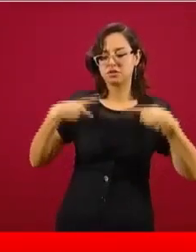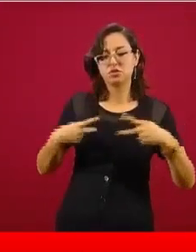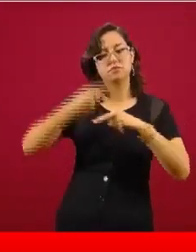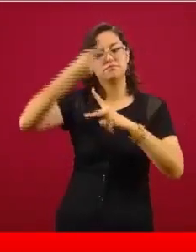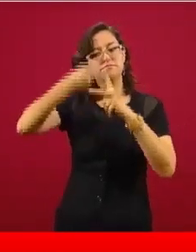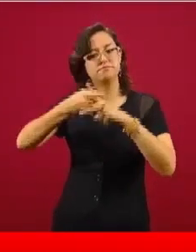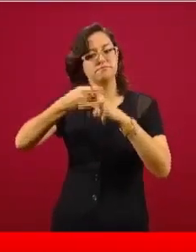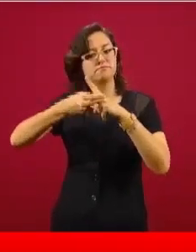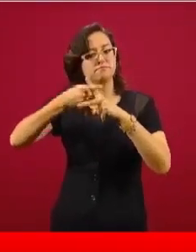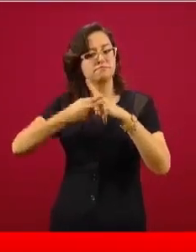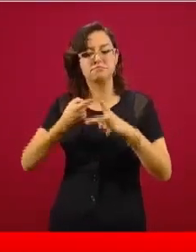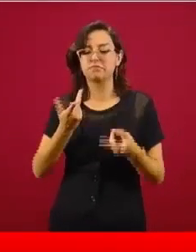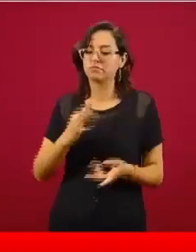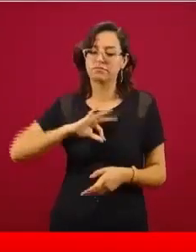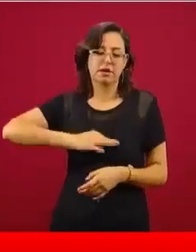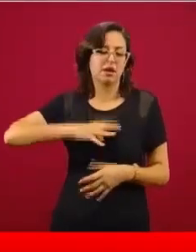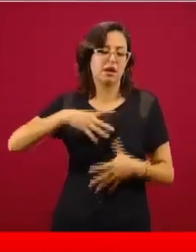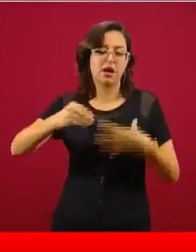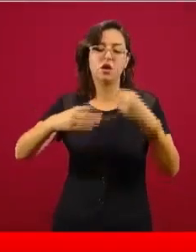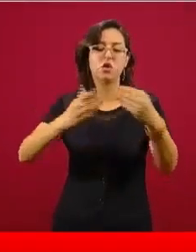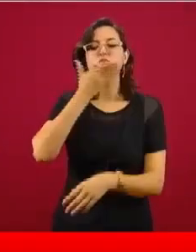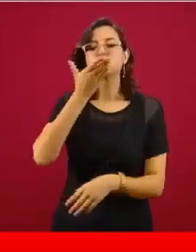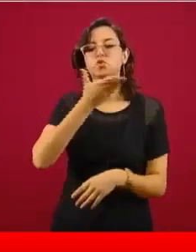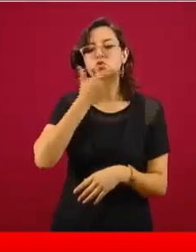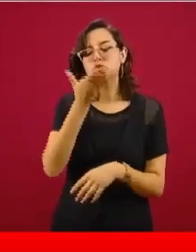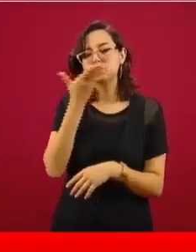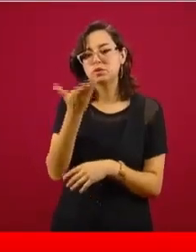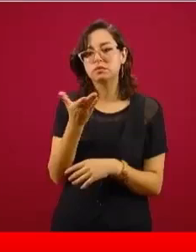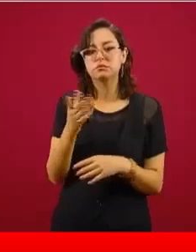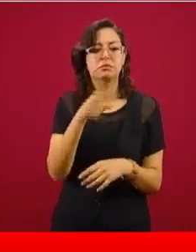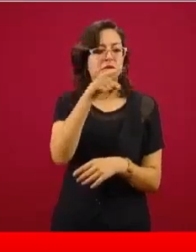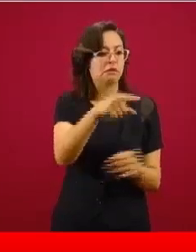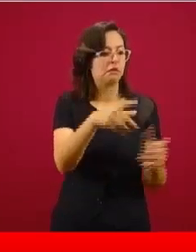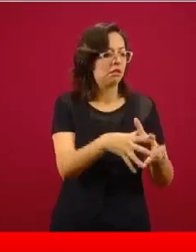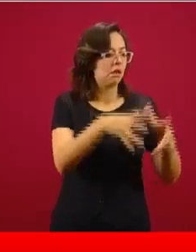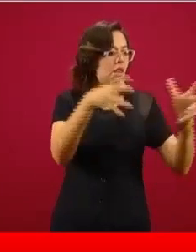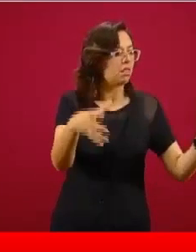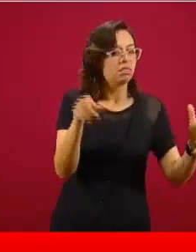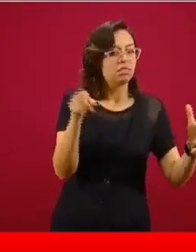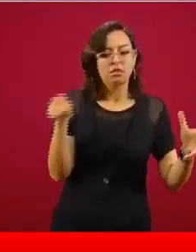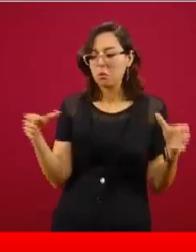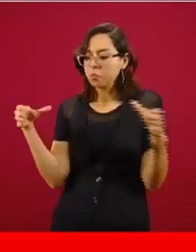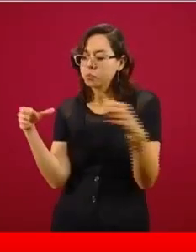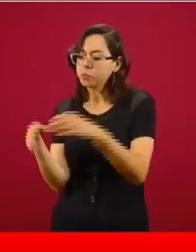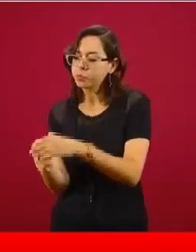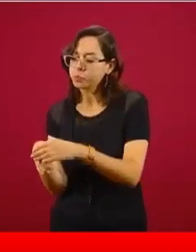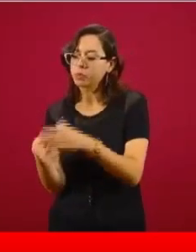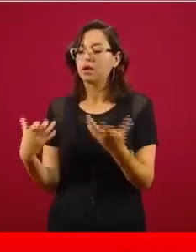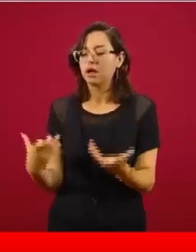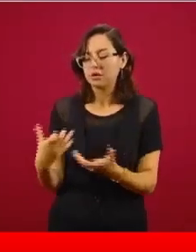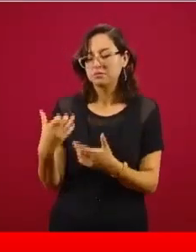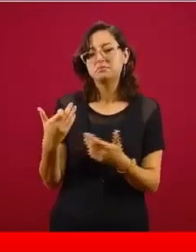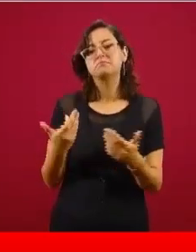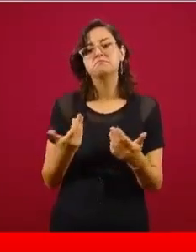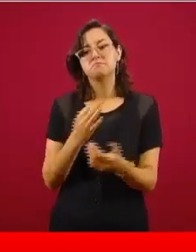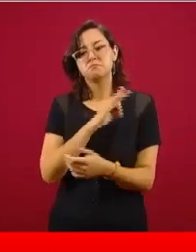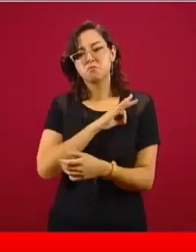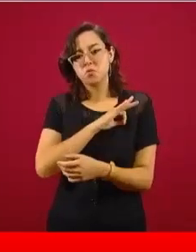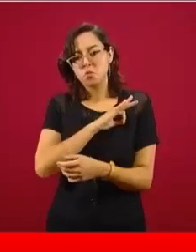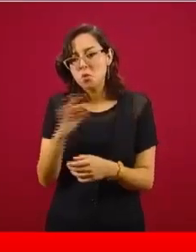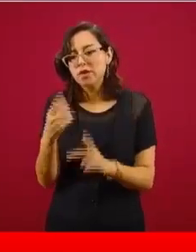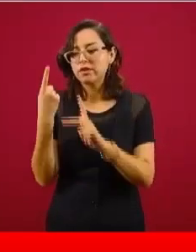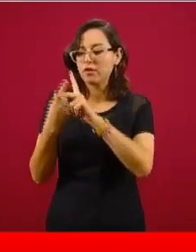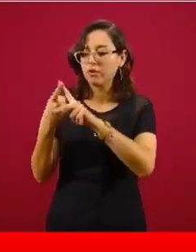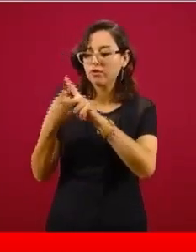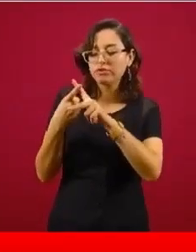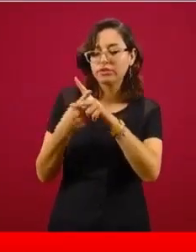muy común en epidemiología que permite comparar a poblaciones de distinto tamaño respecto a la intensidad de un fenómeno nuevo, en este